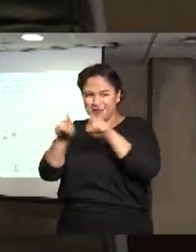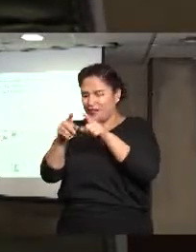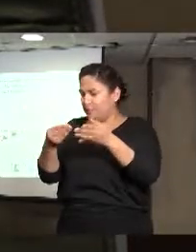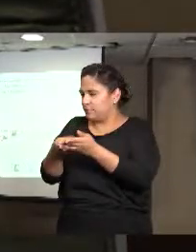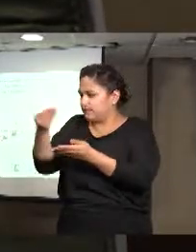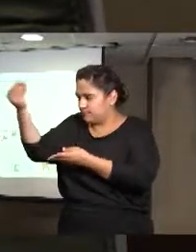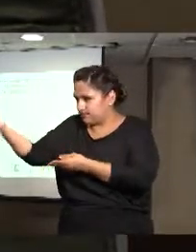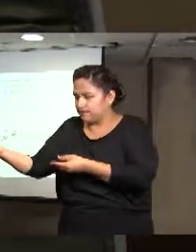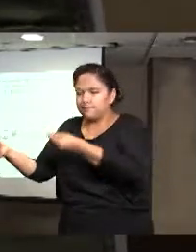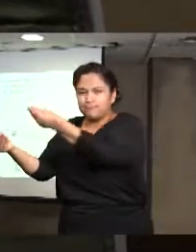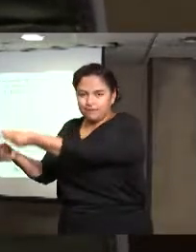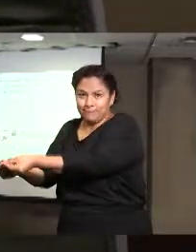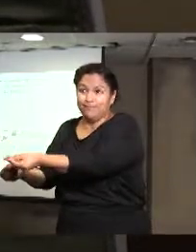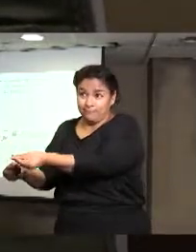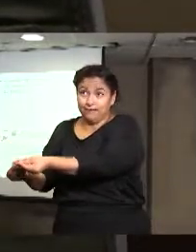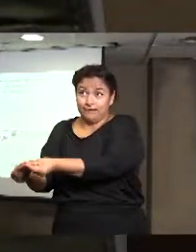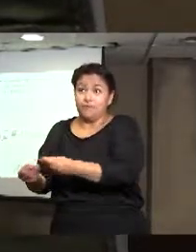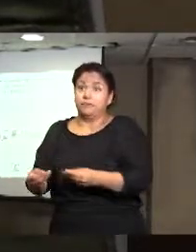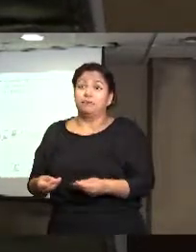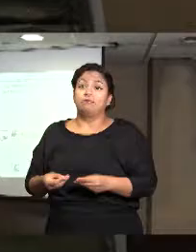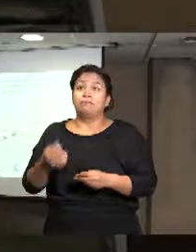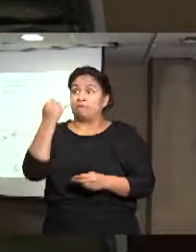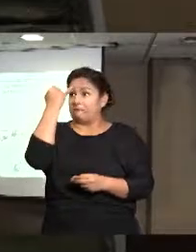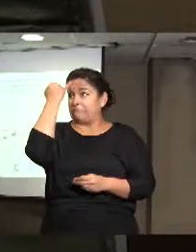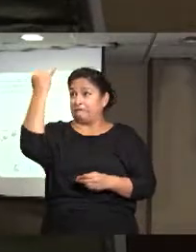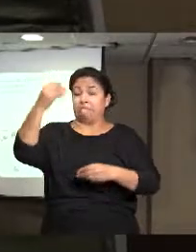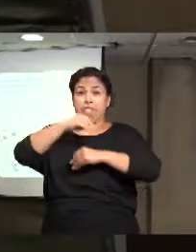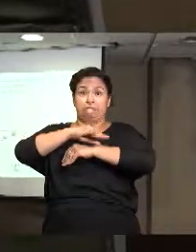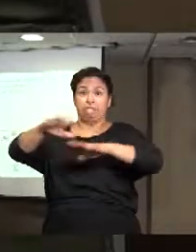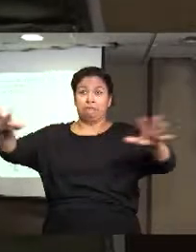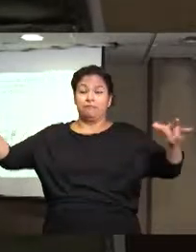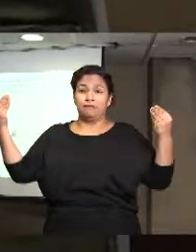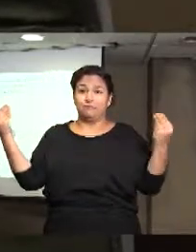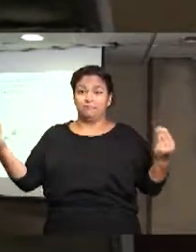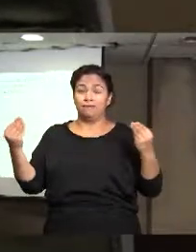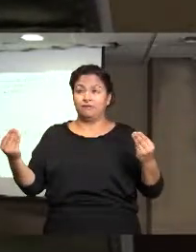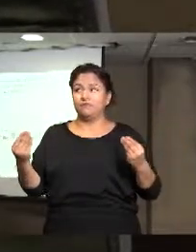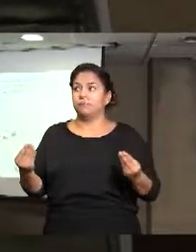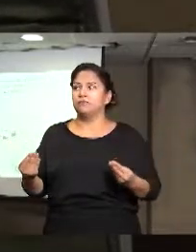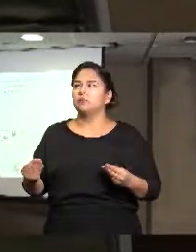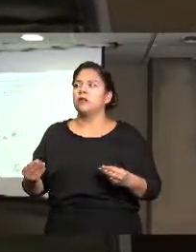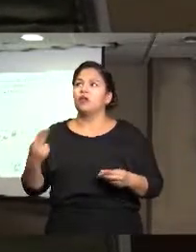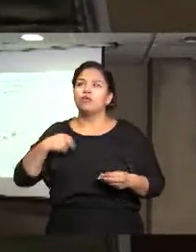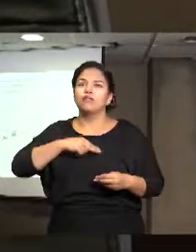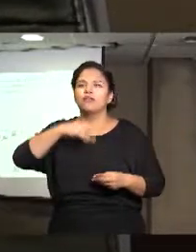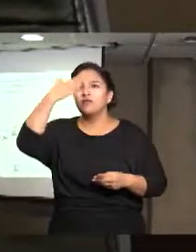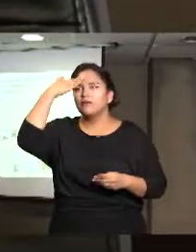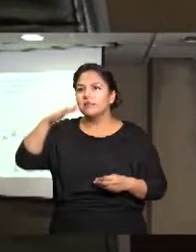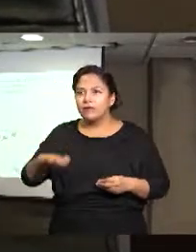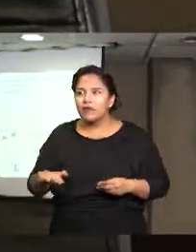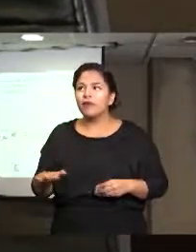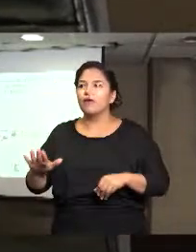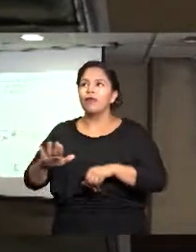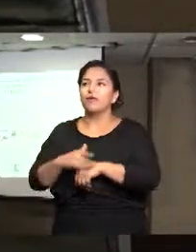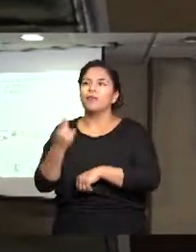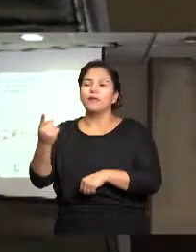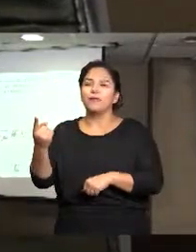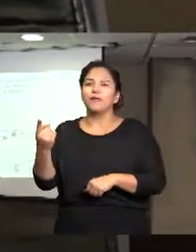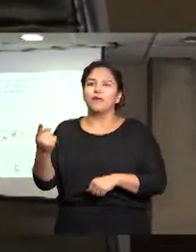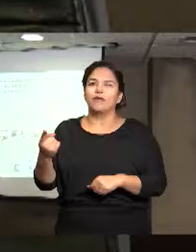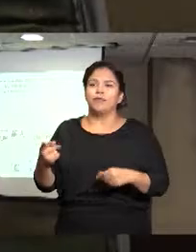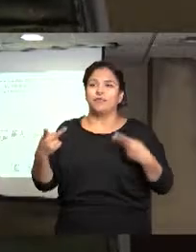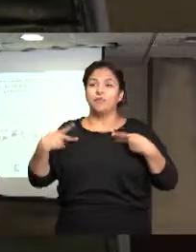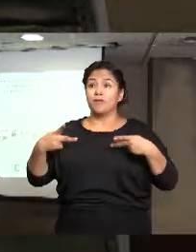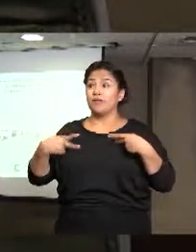Entonces, pues bueno, es una gran iniciativa que sabemos que va a tener mayor redundancia con la